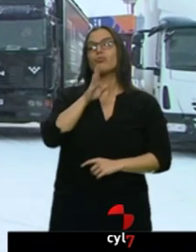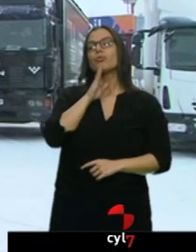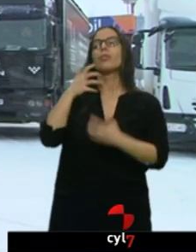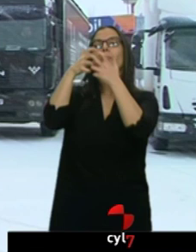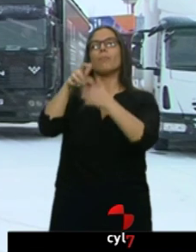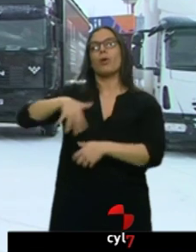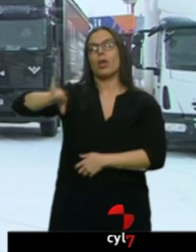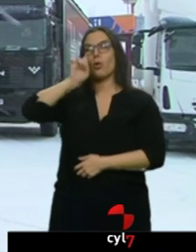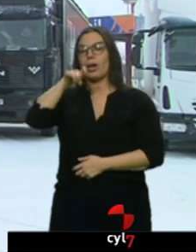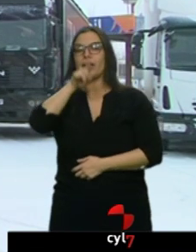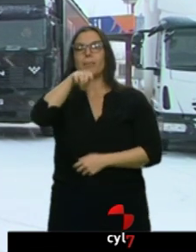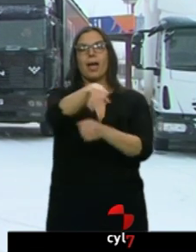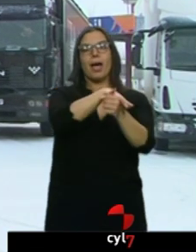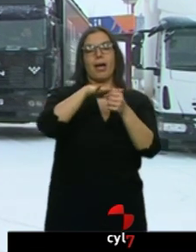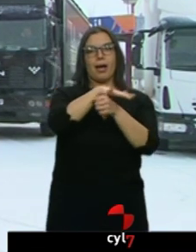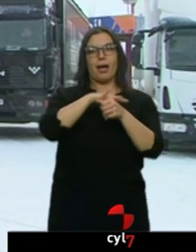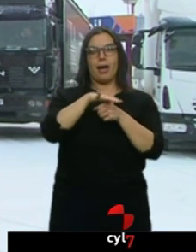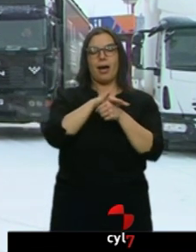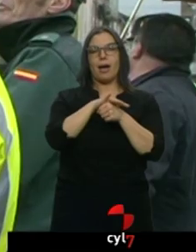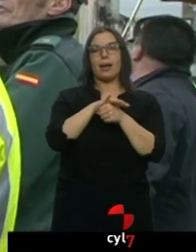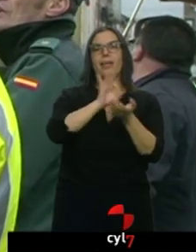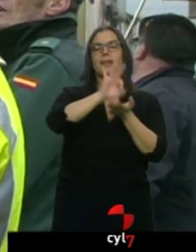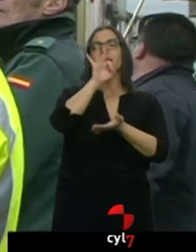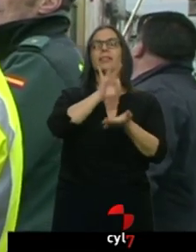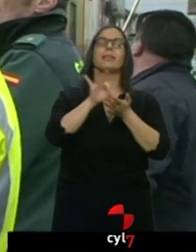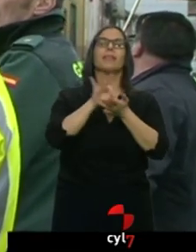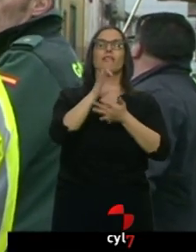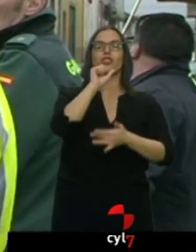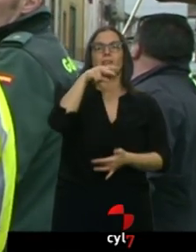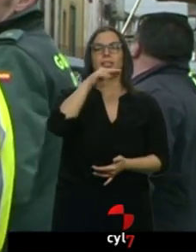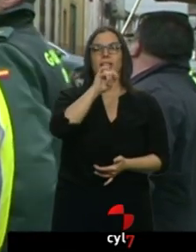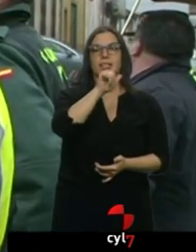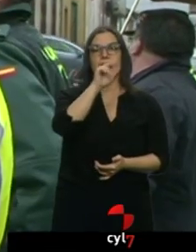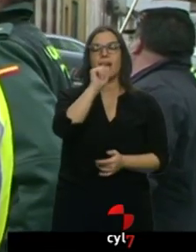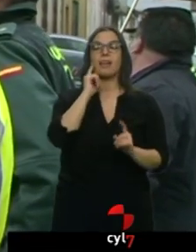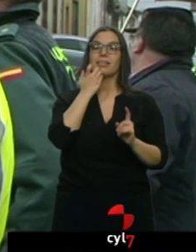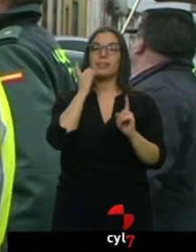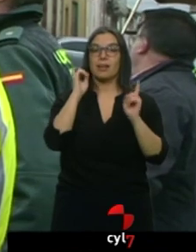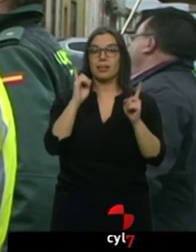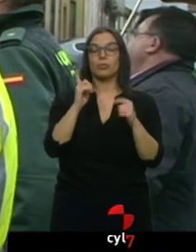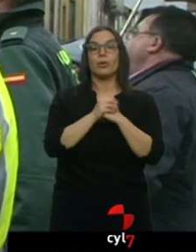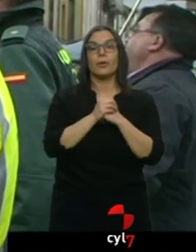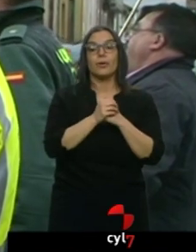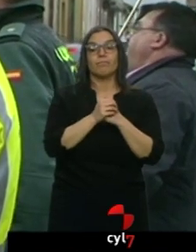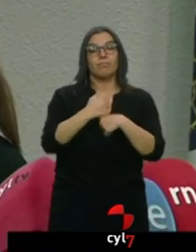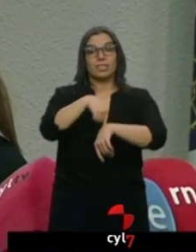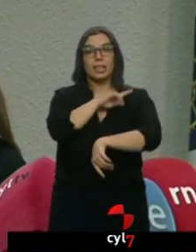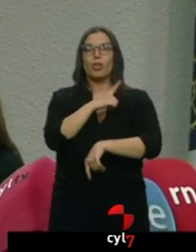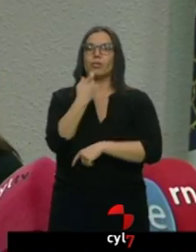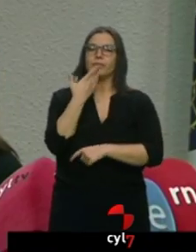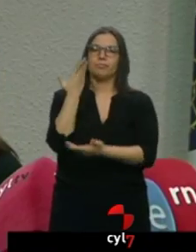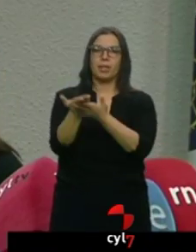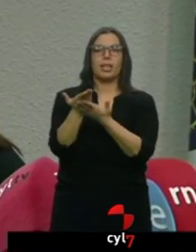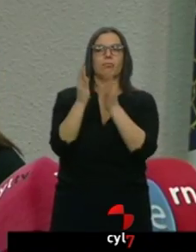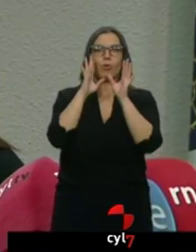el área de servicio de Santillana de Campos, si fuera necesario. Para casos extremos se requeriría en tiempo y forma la ayuda del Ejército. Si se